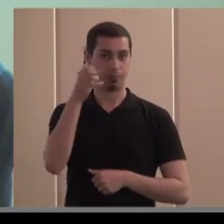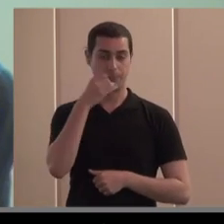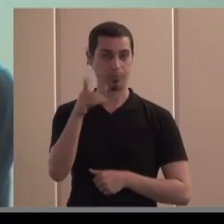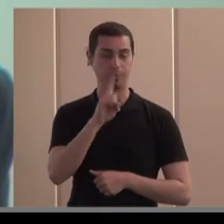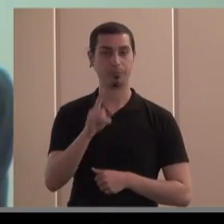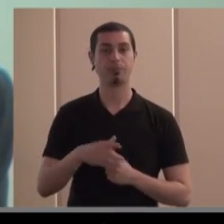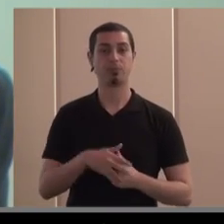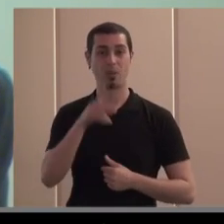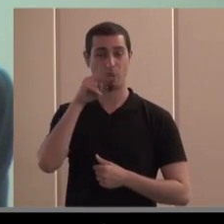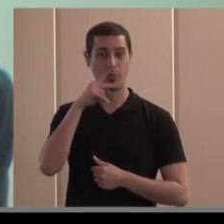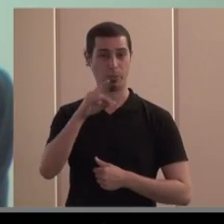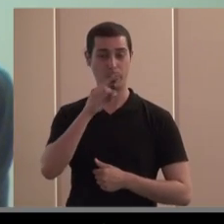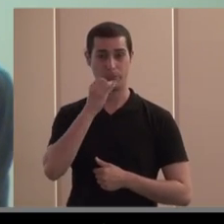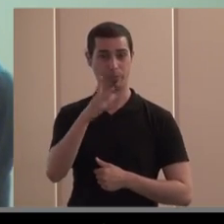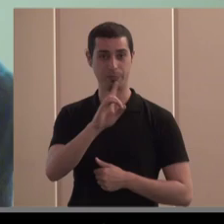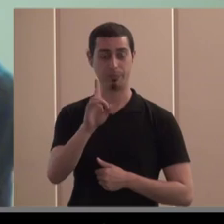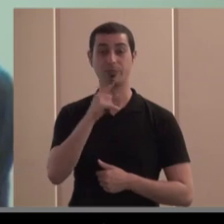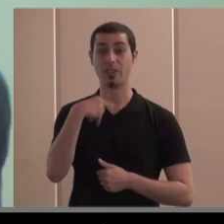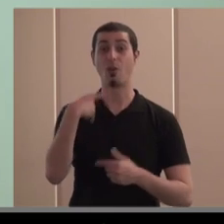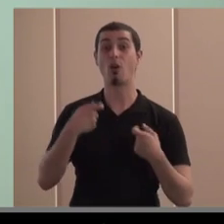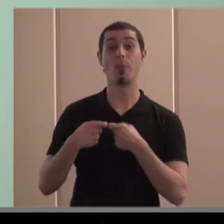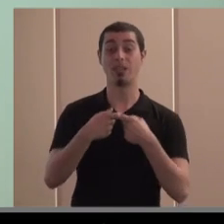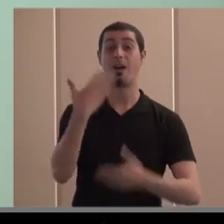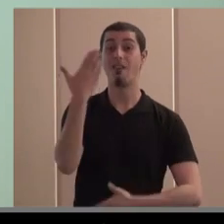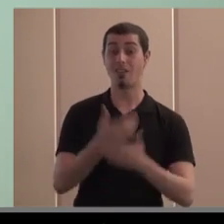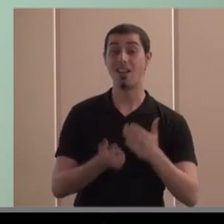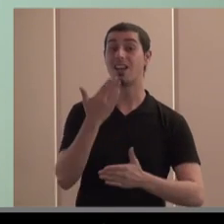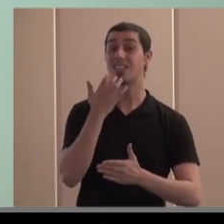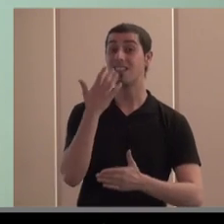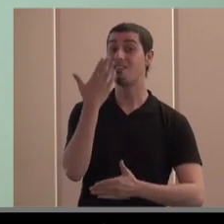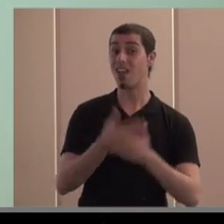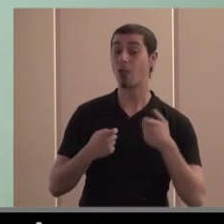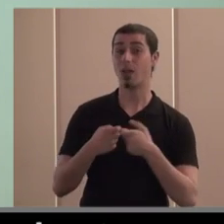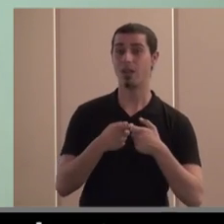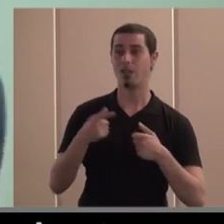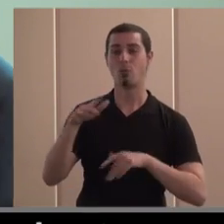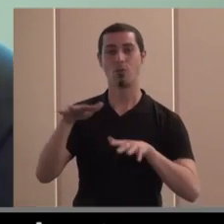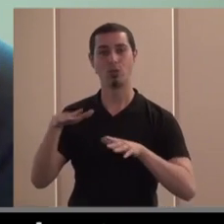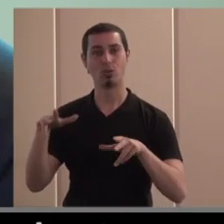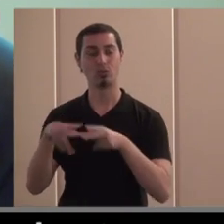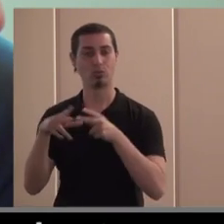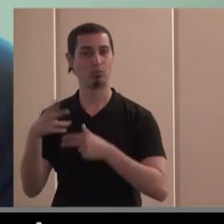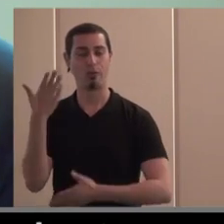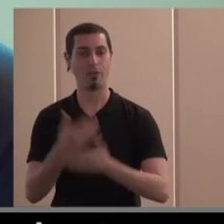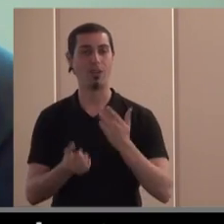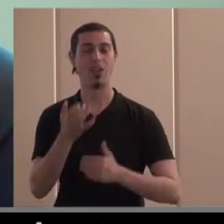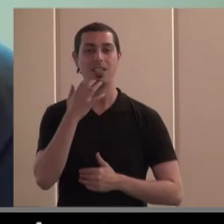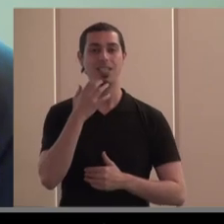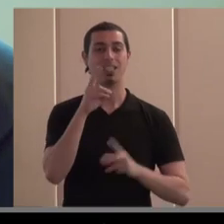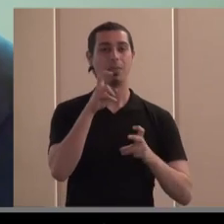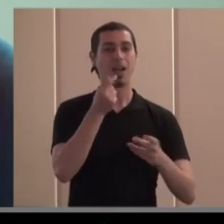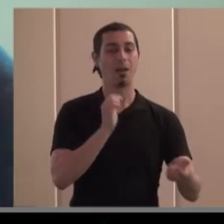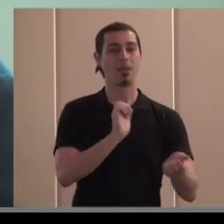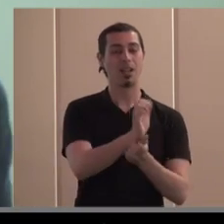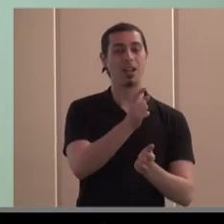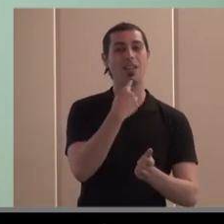aquí una cooperativa puede fallar y cuando falla falla todo un movimiento cooperativo las empresas de capitales están fallando todos los días y nadie se le ocurre